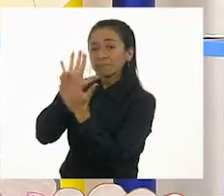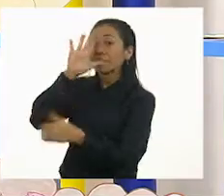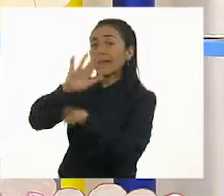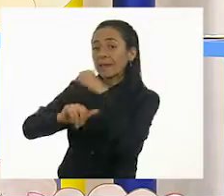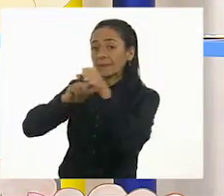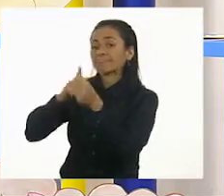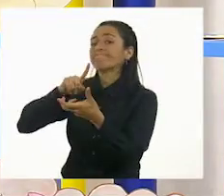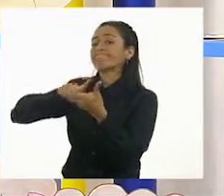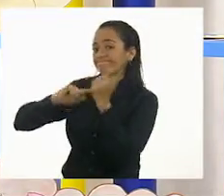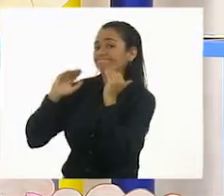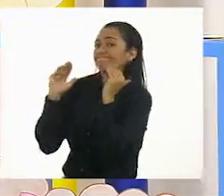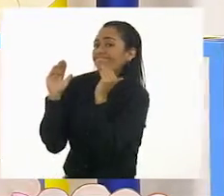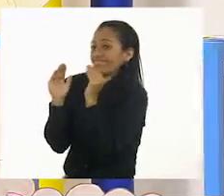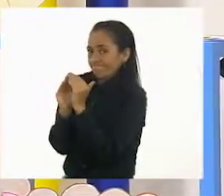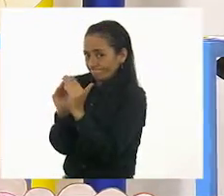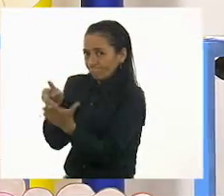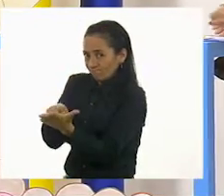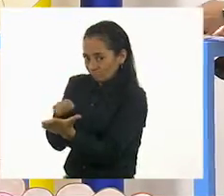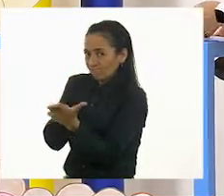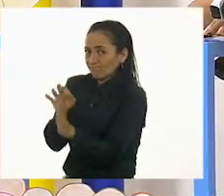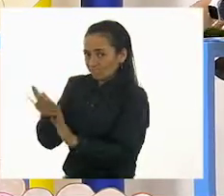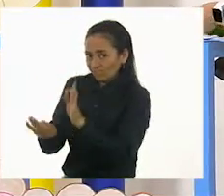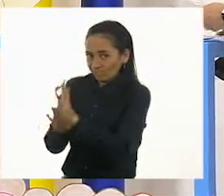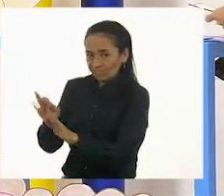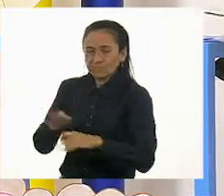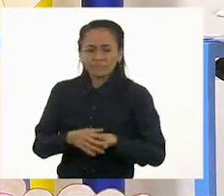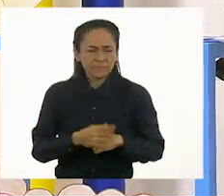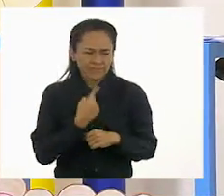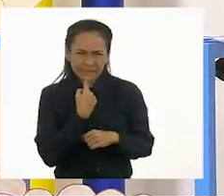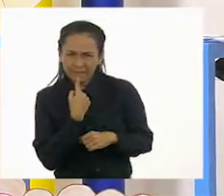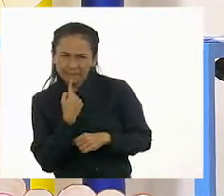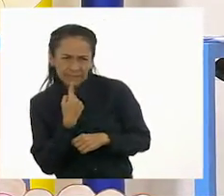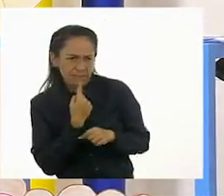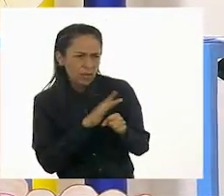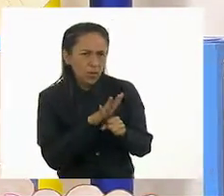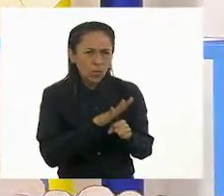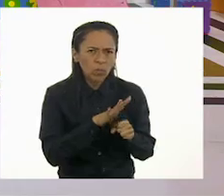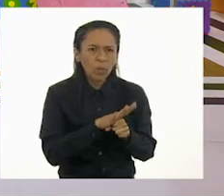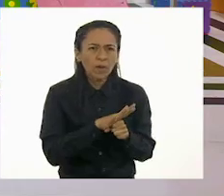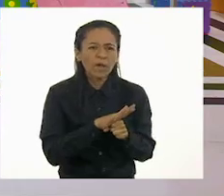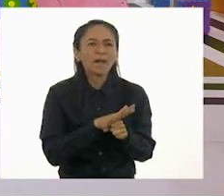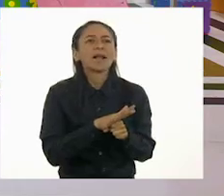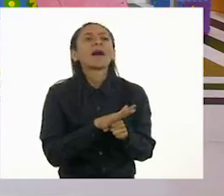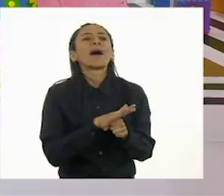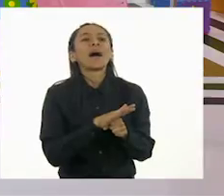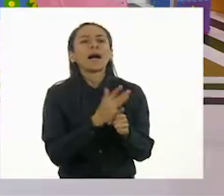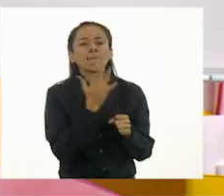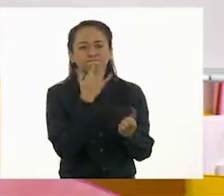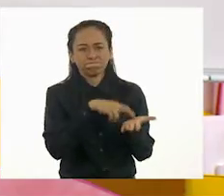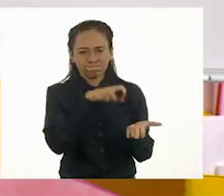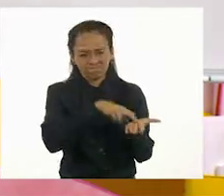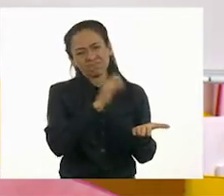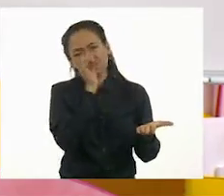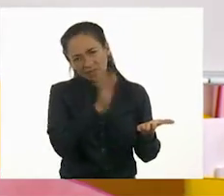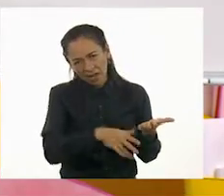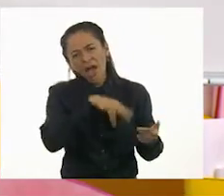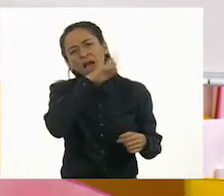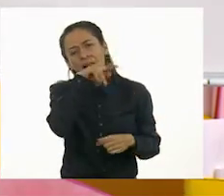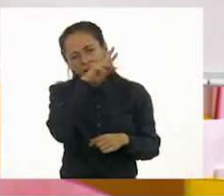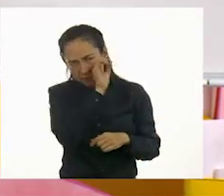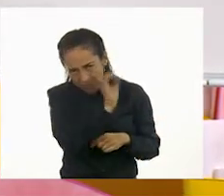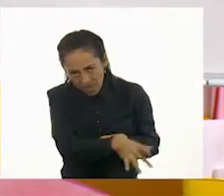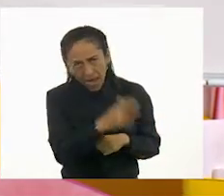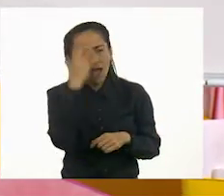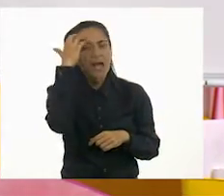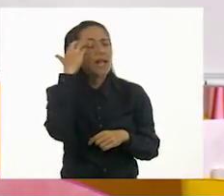domésticos. Vamos a ver tú qué tienes ahí. A ver, yo tengo... Ya habíamos pasado la rana, la víbora, el